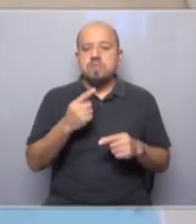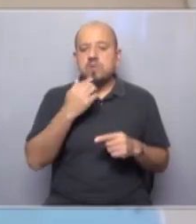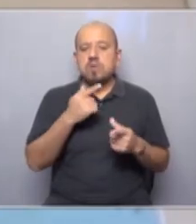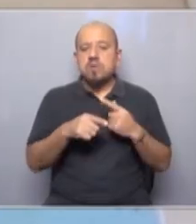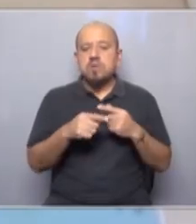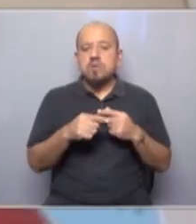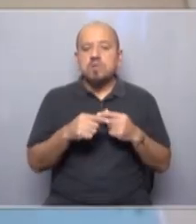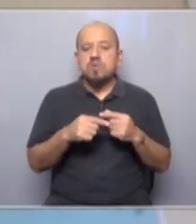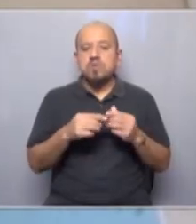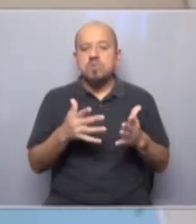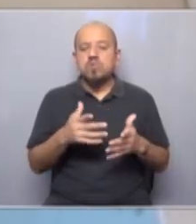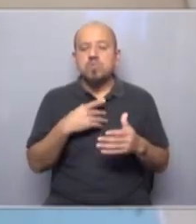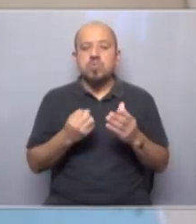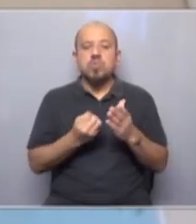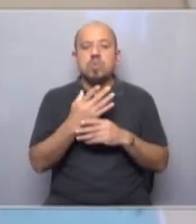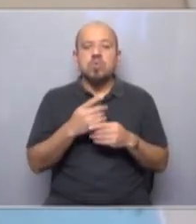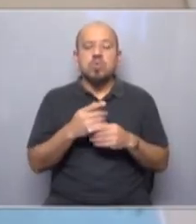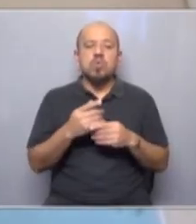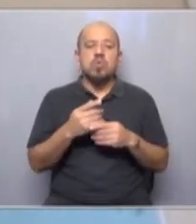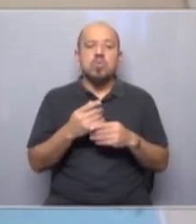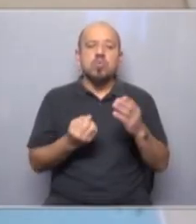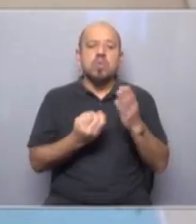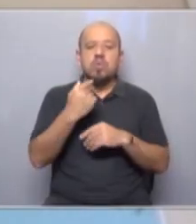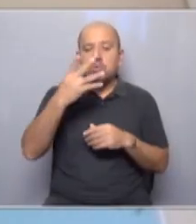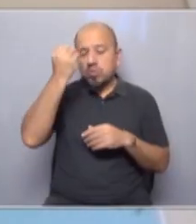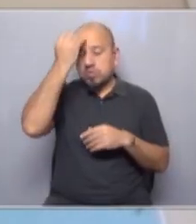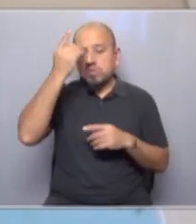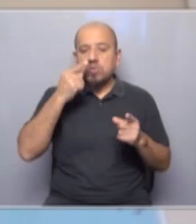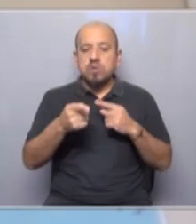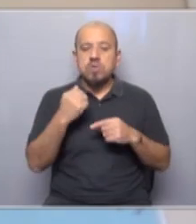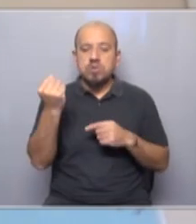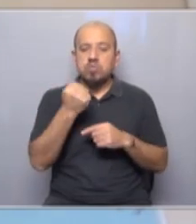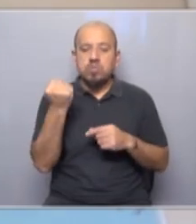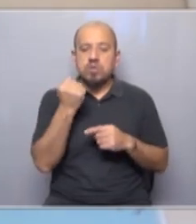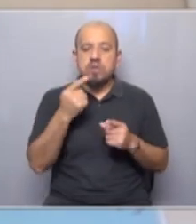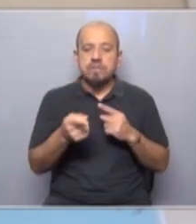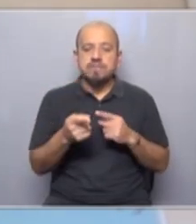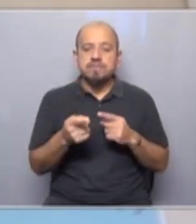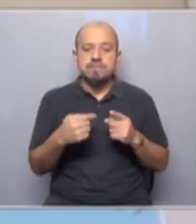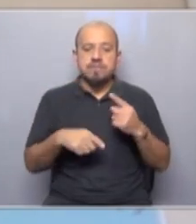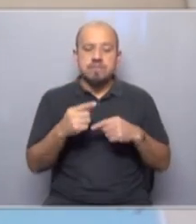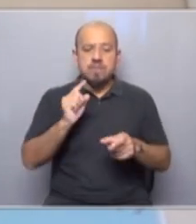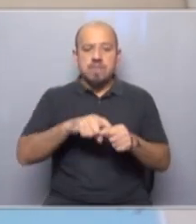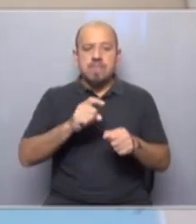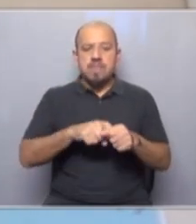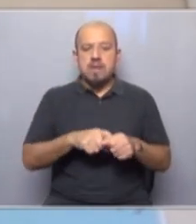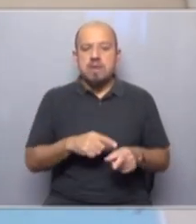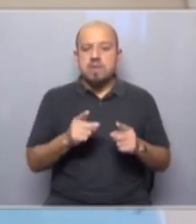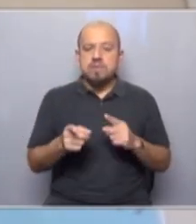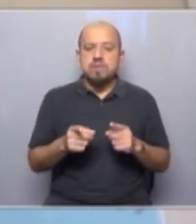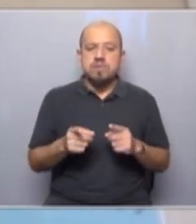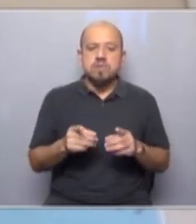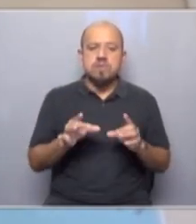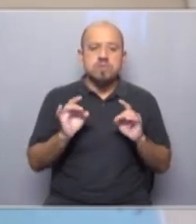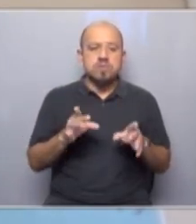ejemplo, a los migrantes. Un nuevo concepto está surgiendo y es de suma importancia, que los sindicatos no solo representen